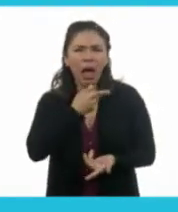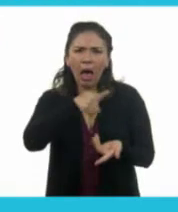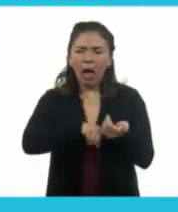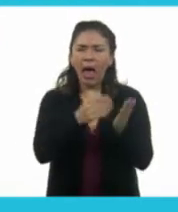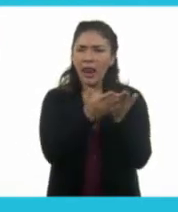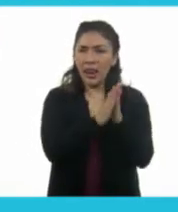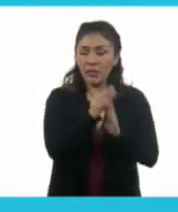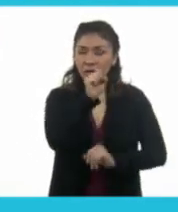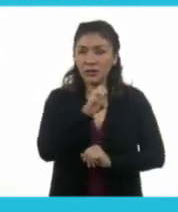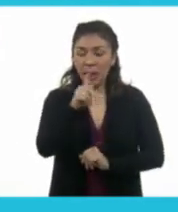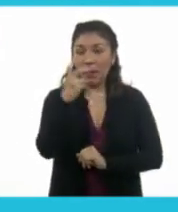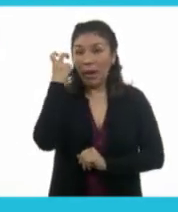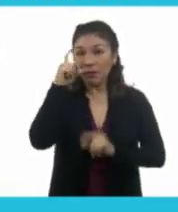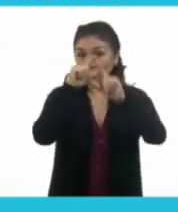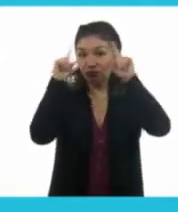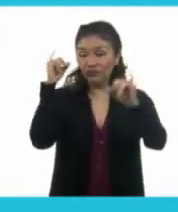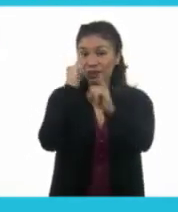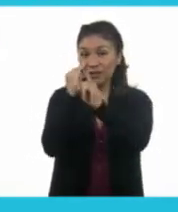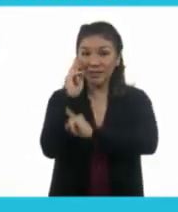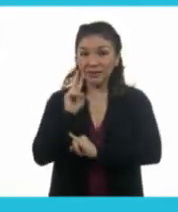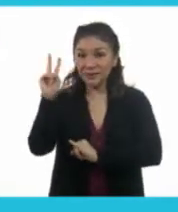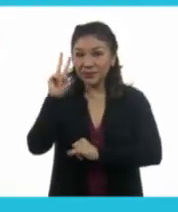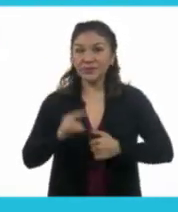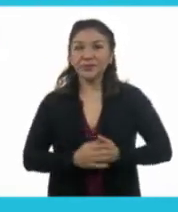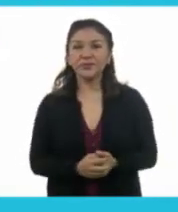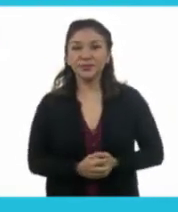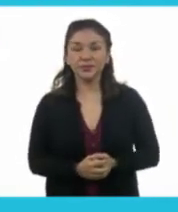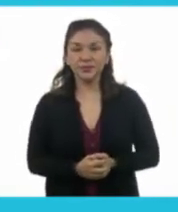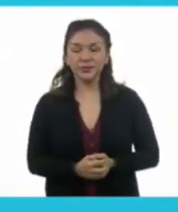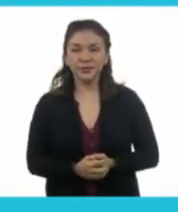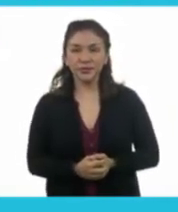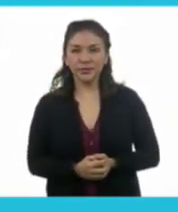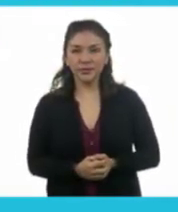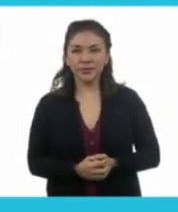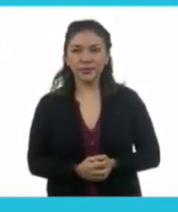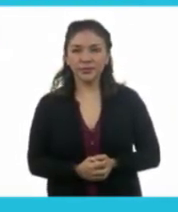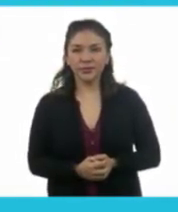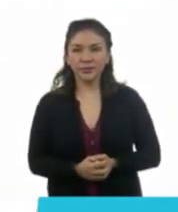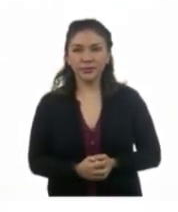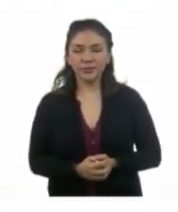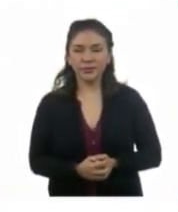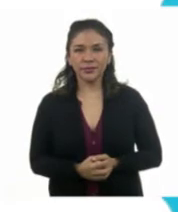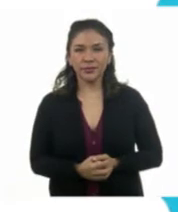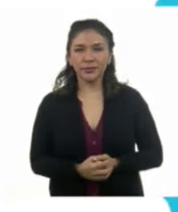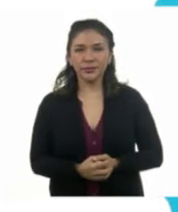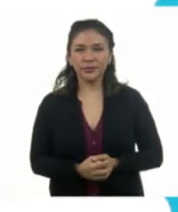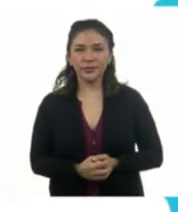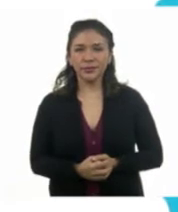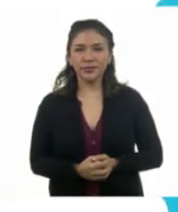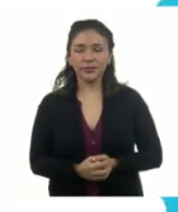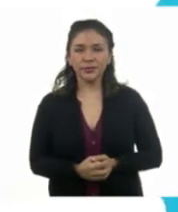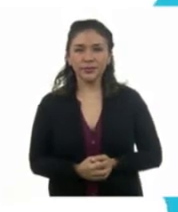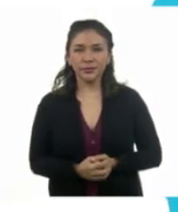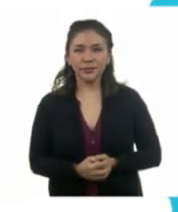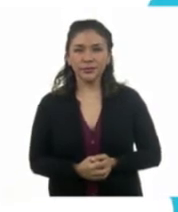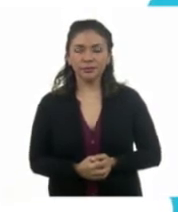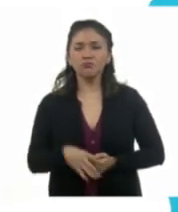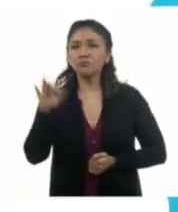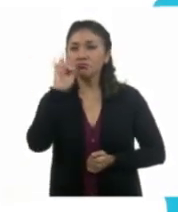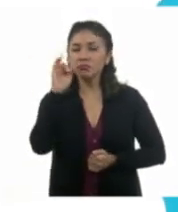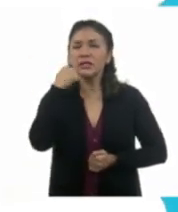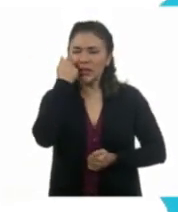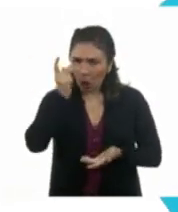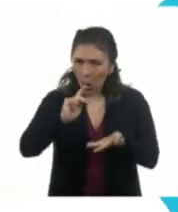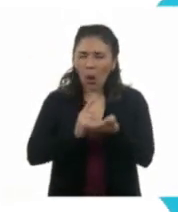los libros de texto en la página conalitej.cep.gov.mx Si